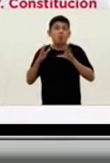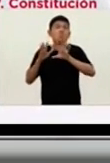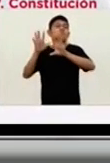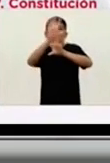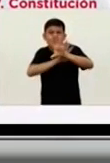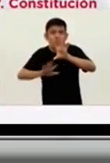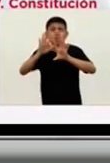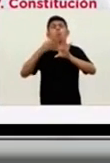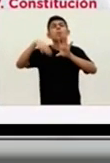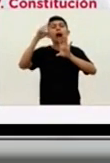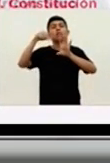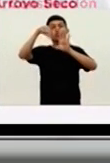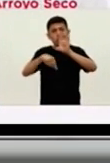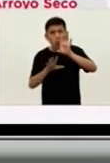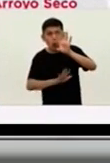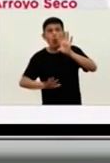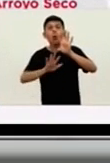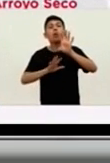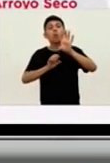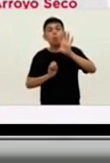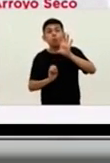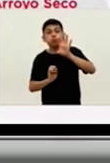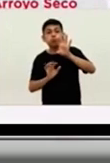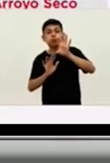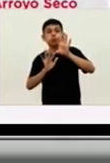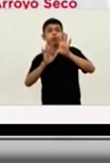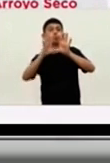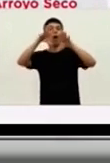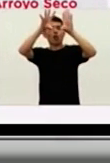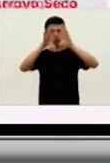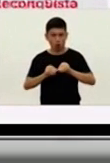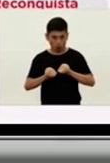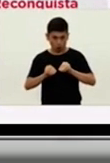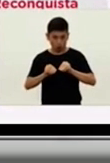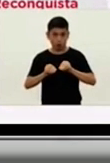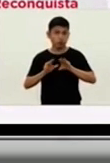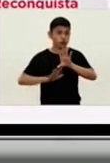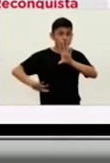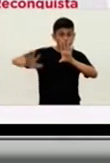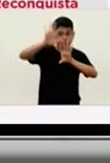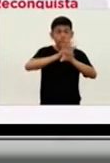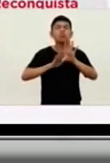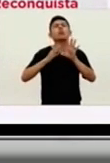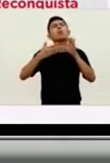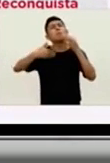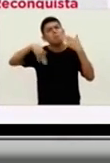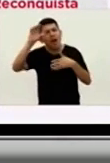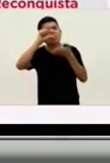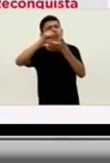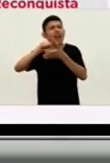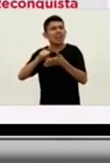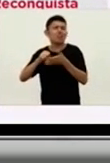la Bota Santa Fecina, para extenderse hacia todo el territorio provincial. Por supuesto las localidades con mayor